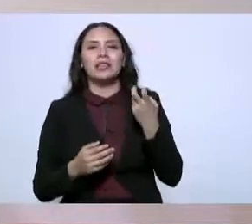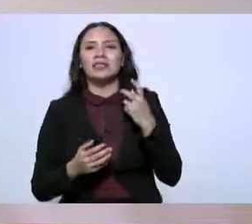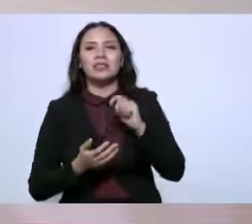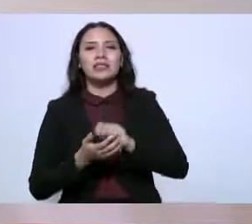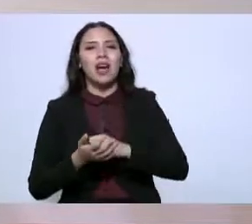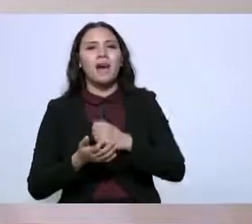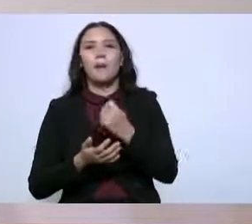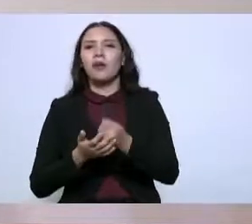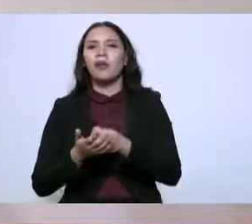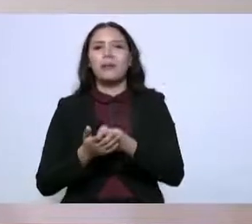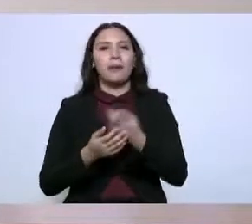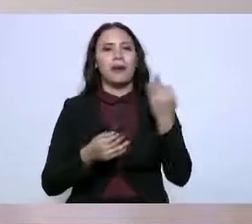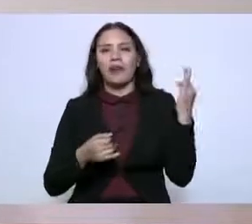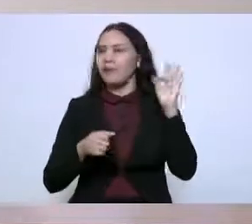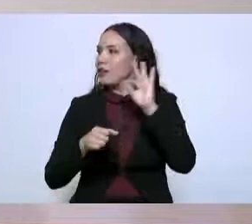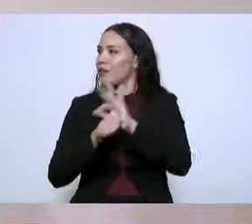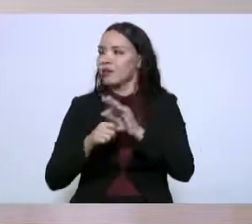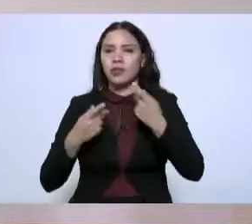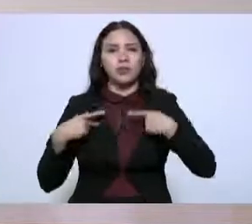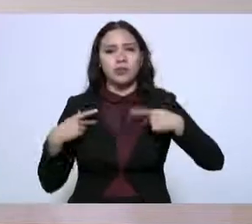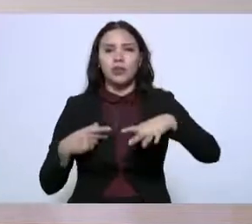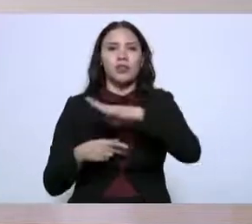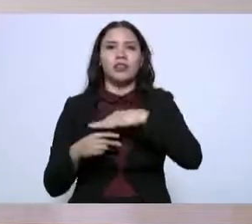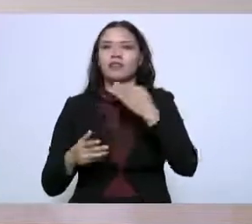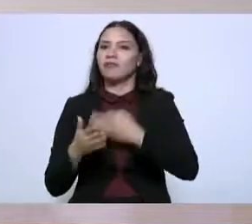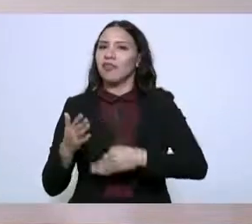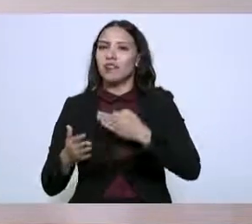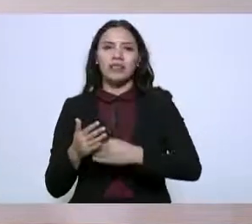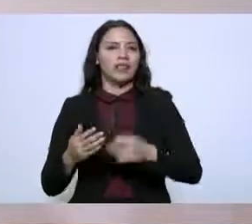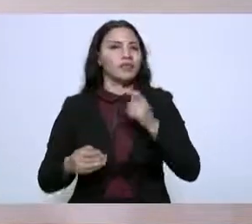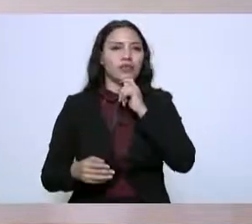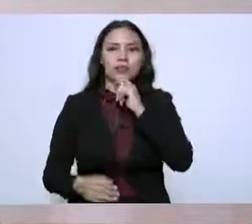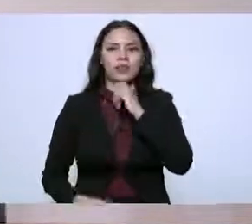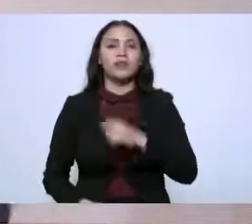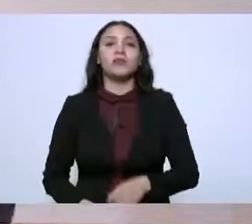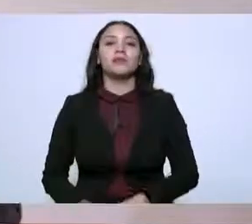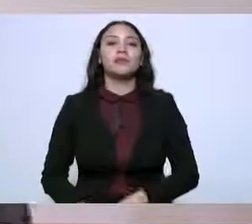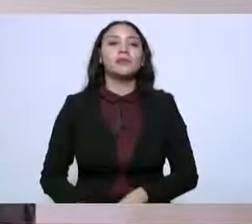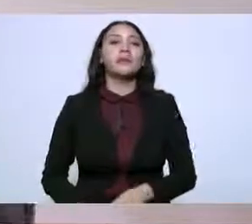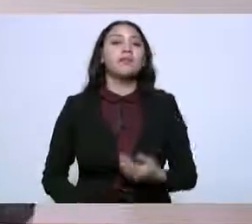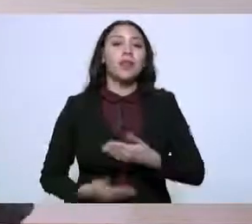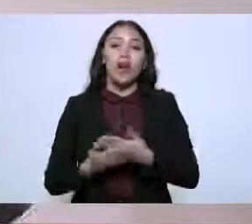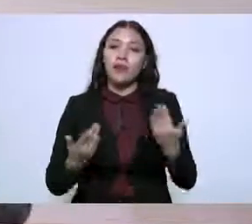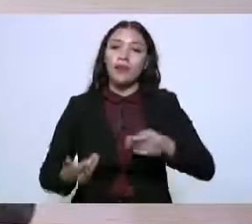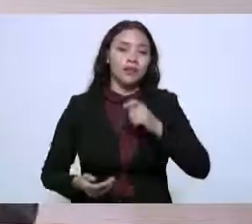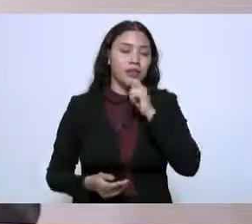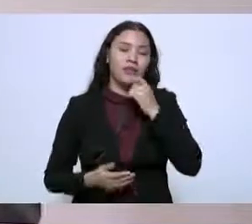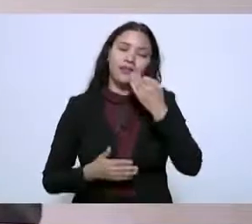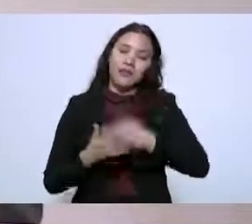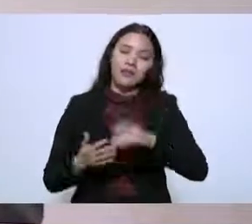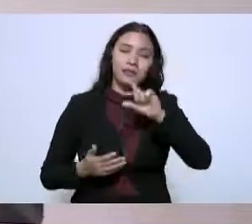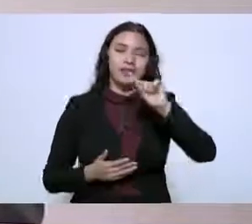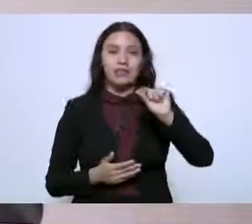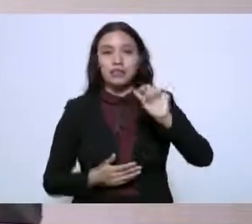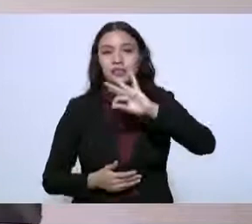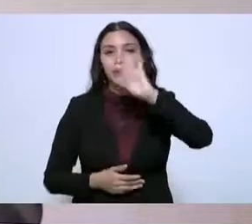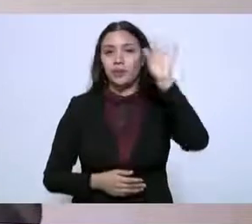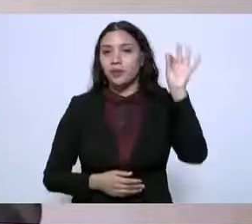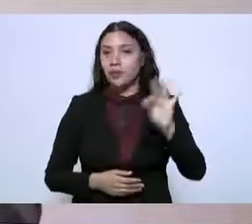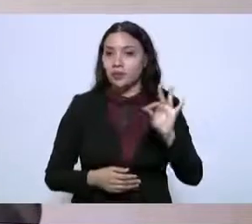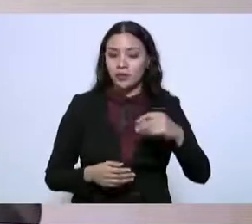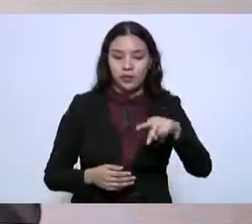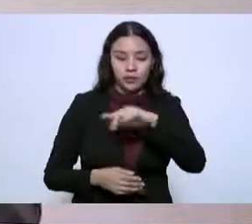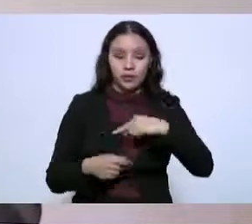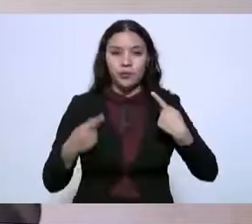Tamaulipas al beneficio social que debe tener su población, porque todavía tenemos un 70 por ciento de